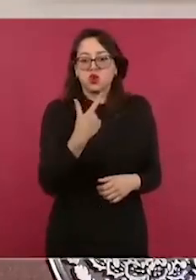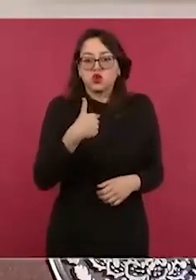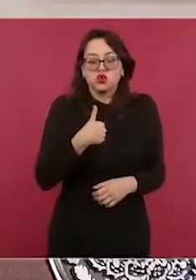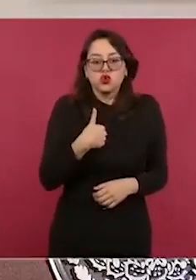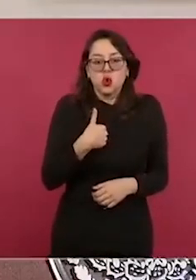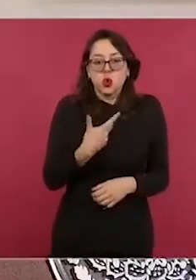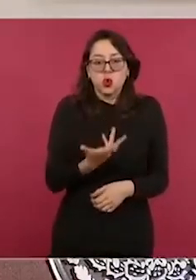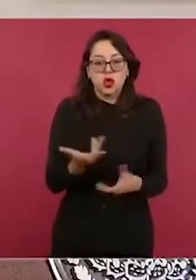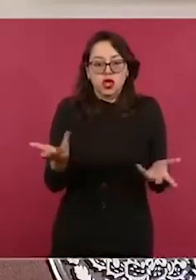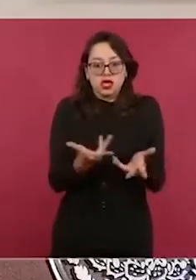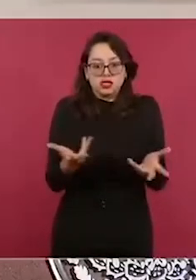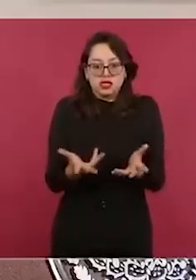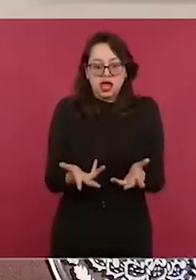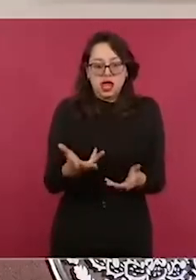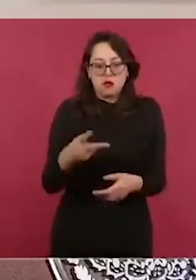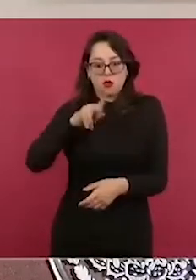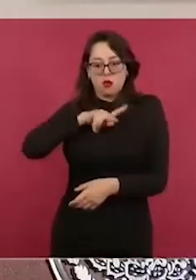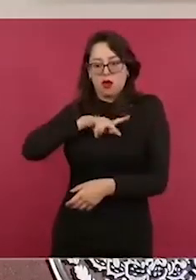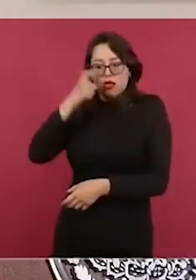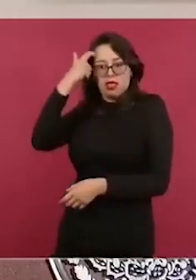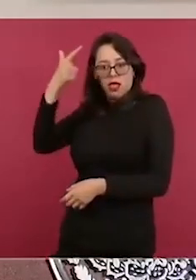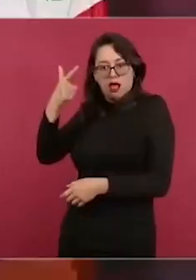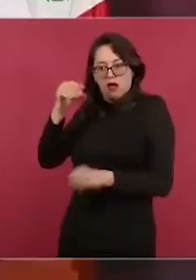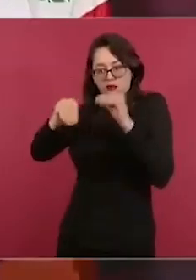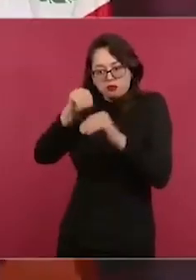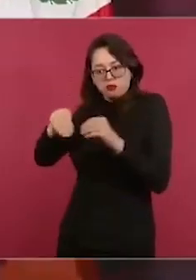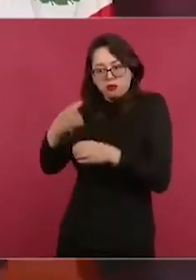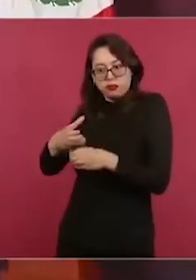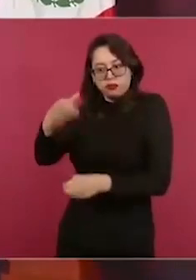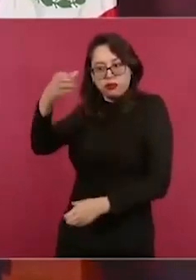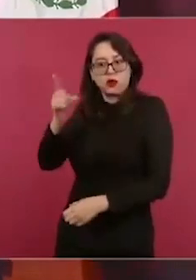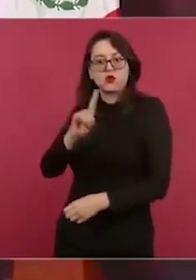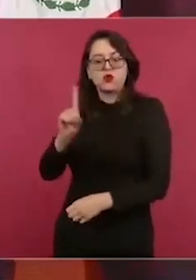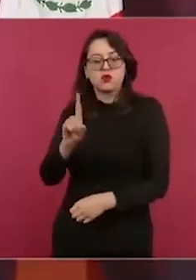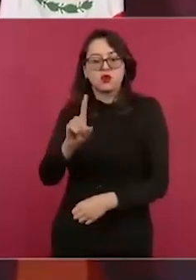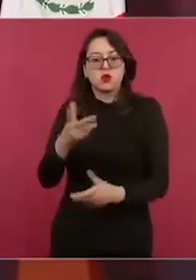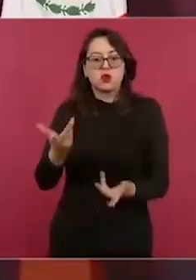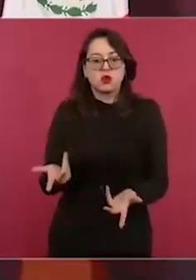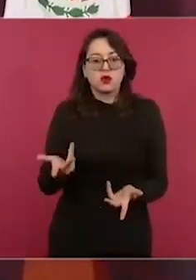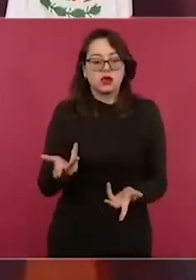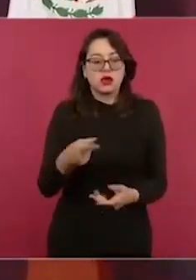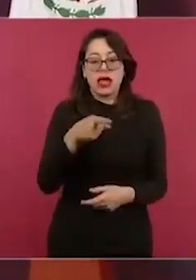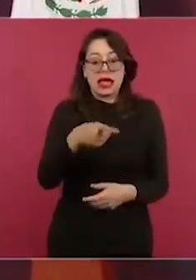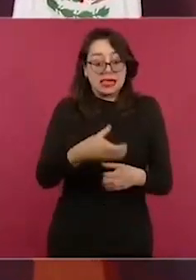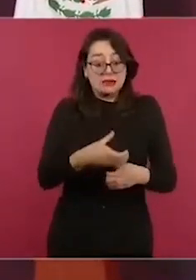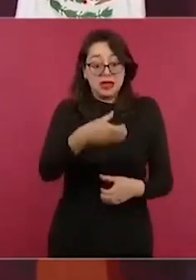es un bastón que me entregaron en una comunidad